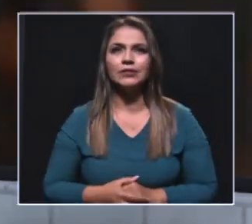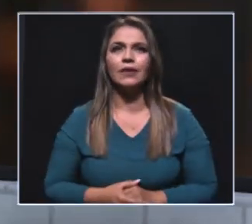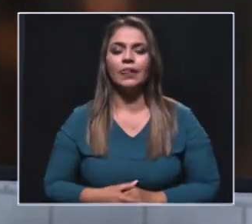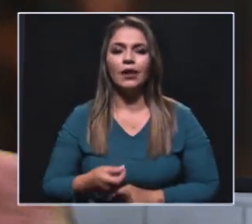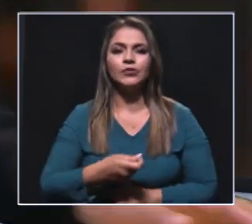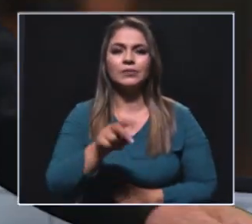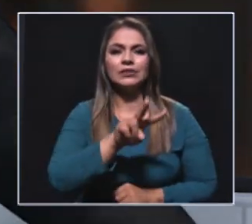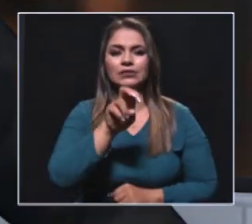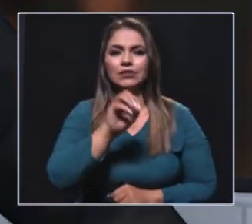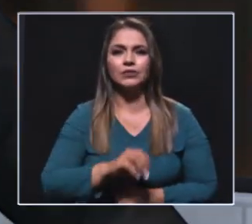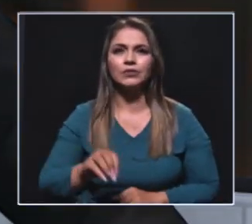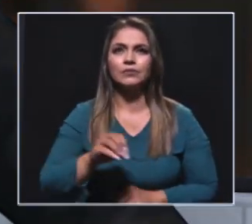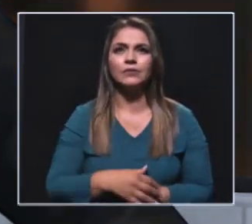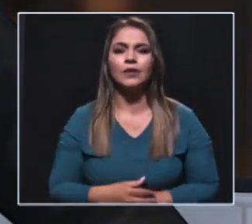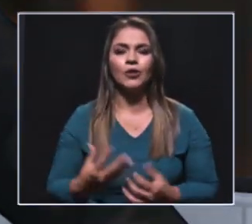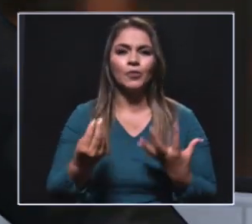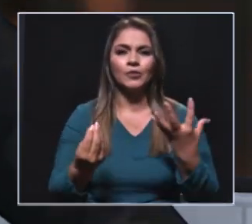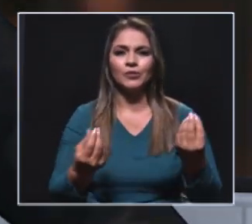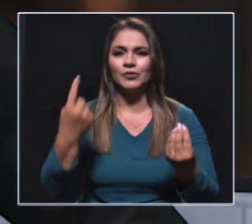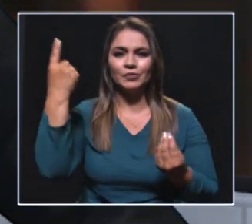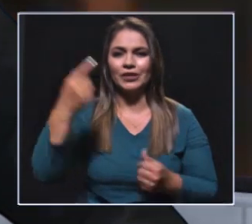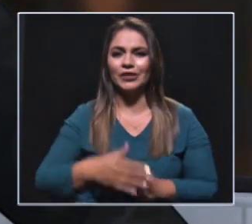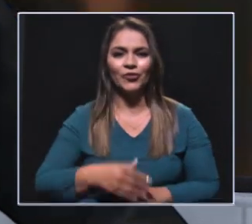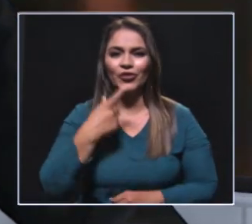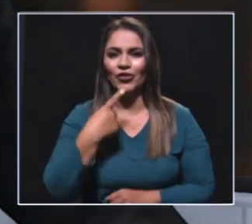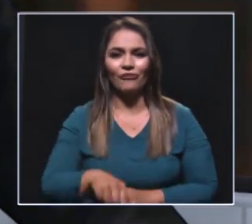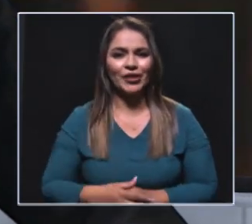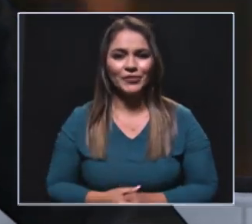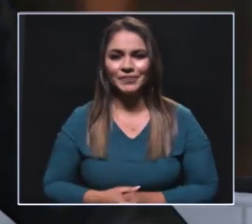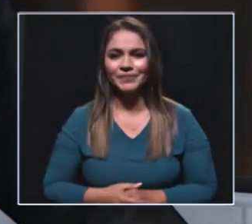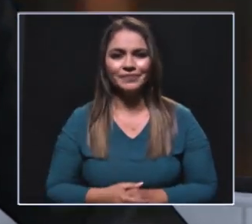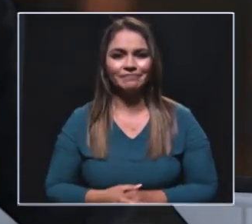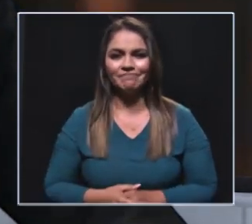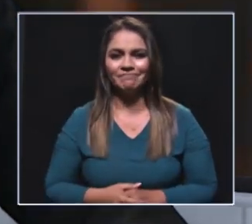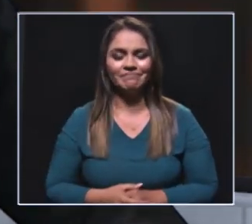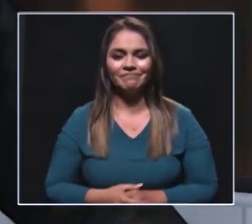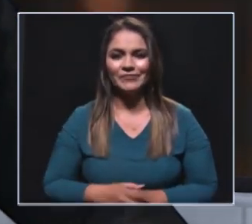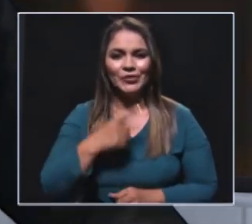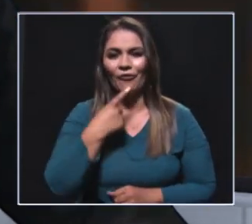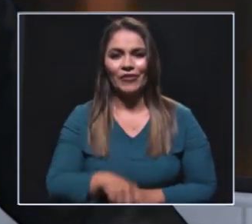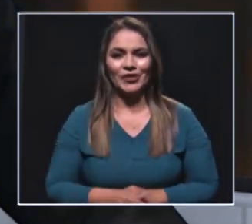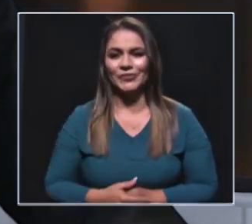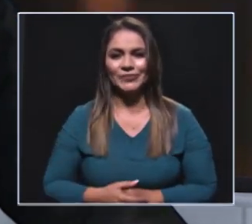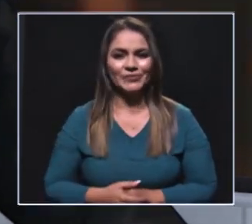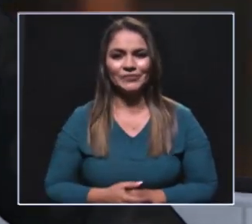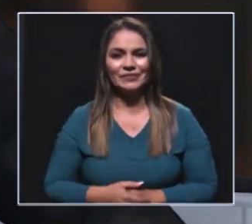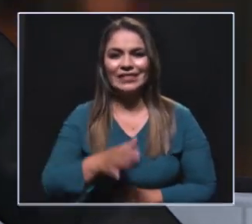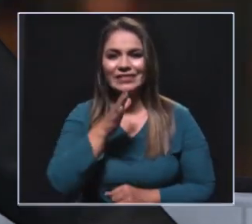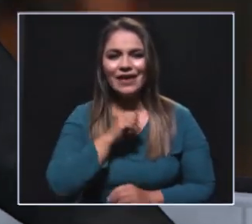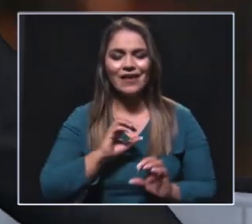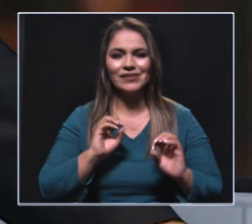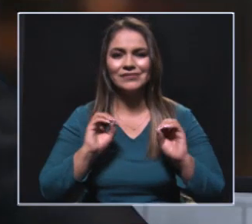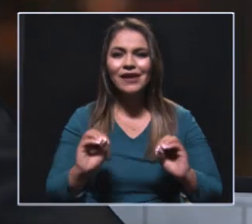octubre, la ausencia de los partidos políticos a nivel nacional fue grave, no vino nadie